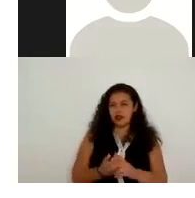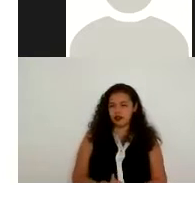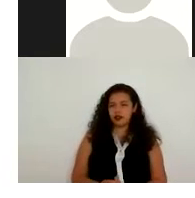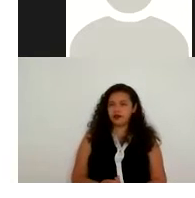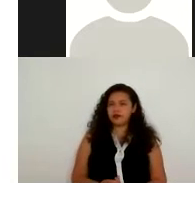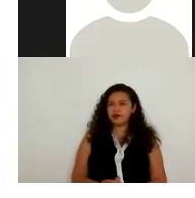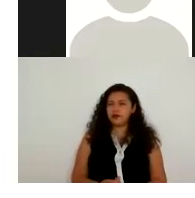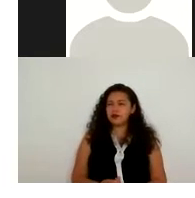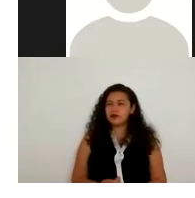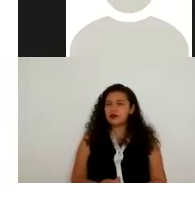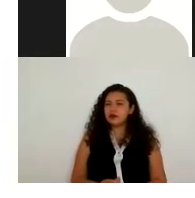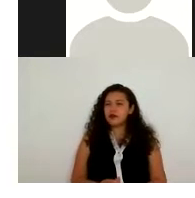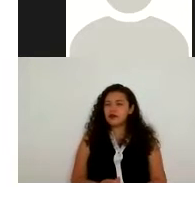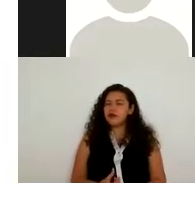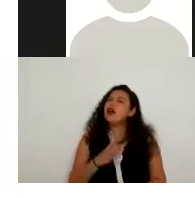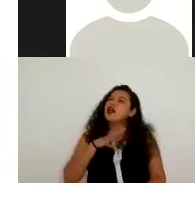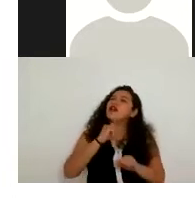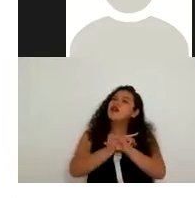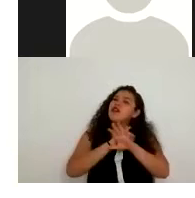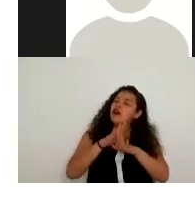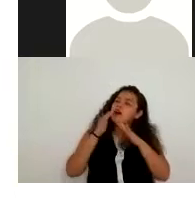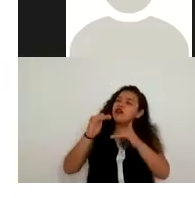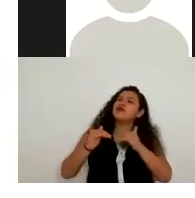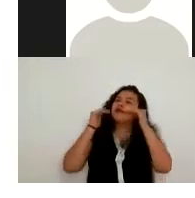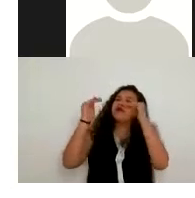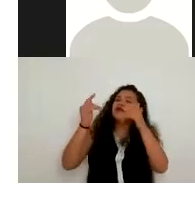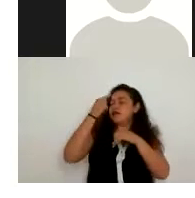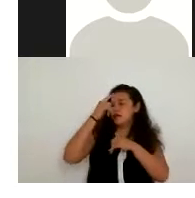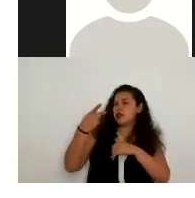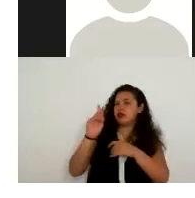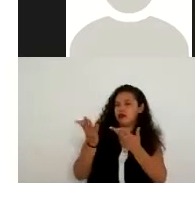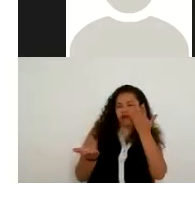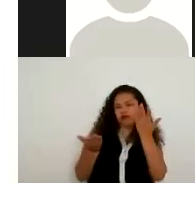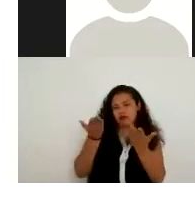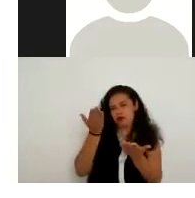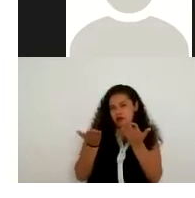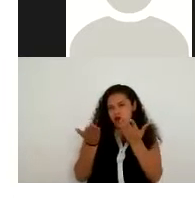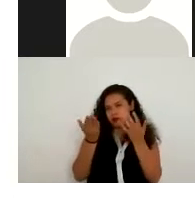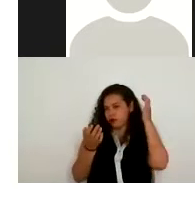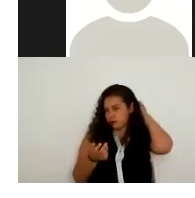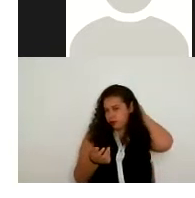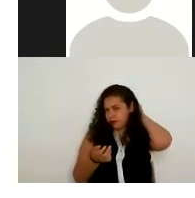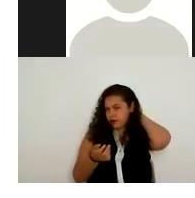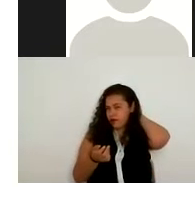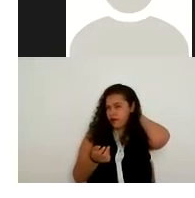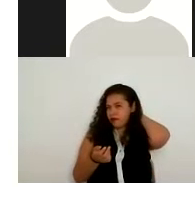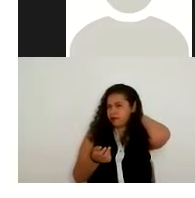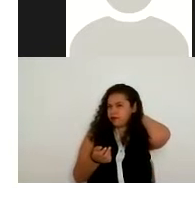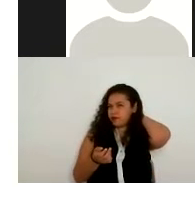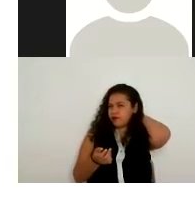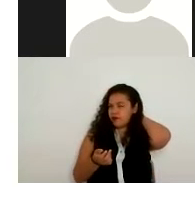es un dato adicional que el titular está proporcionando entonces aquí si bien yo no lo estoy